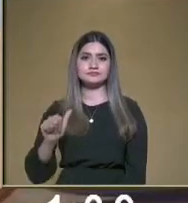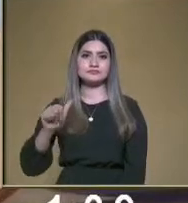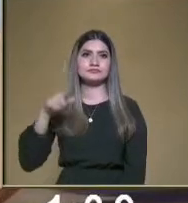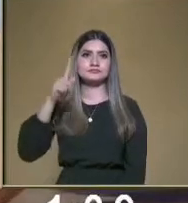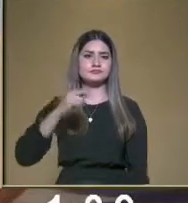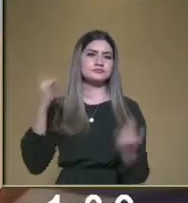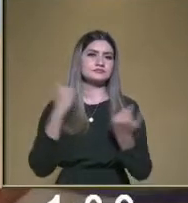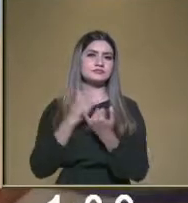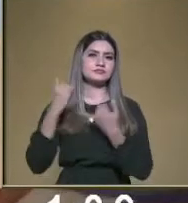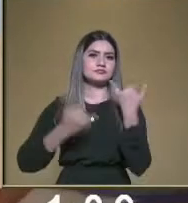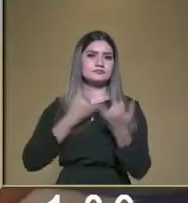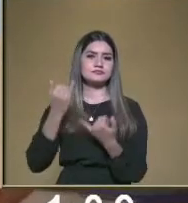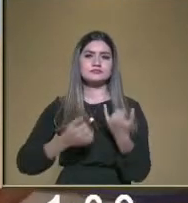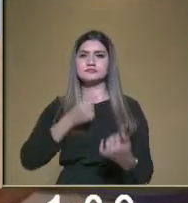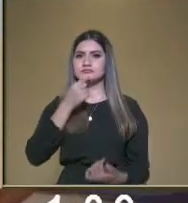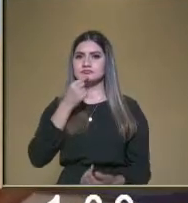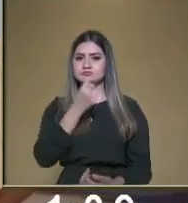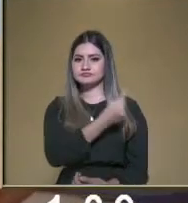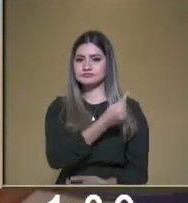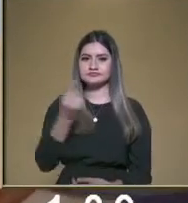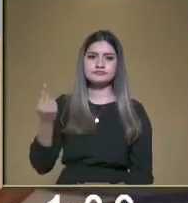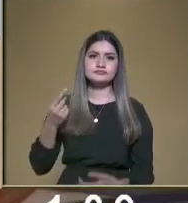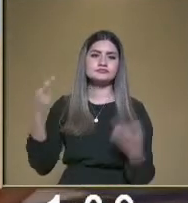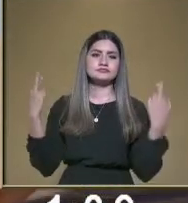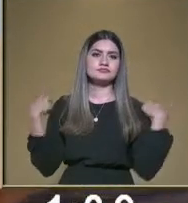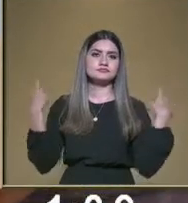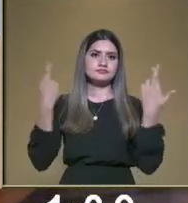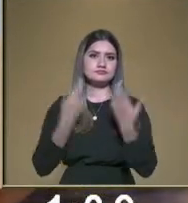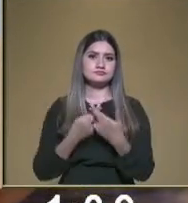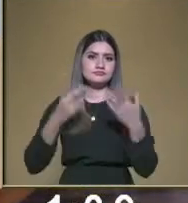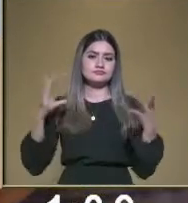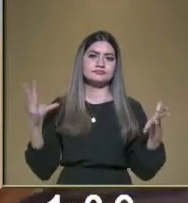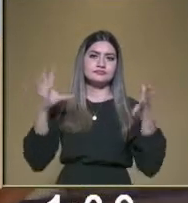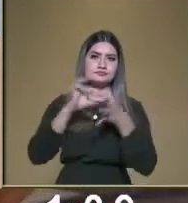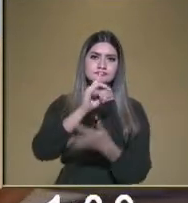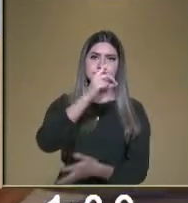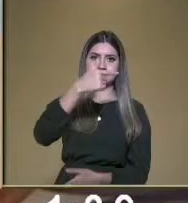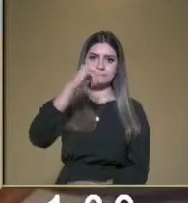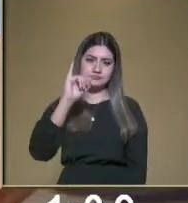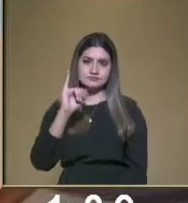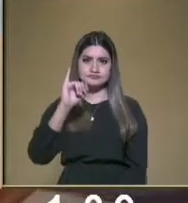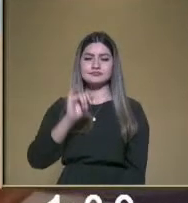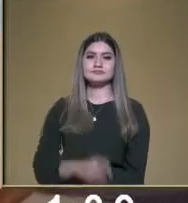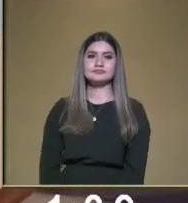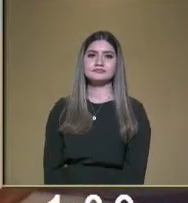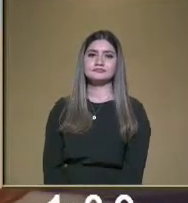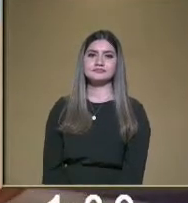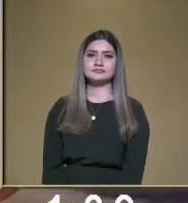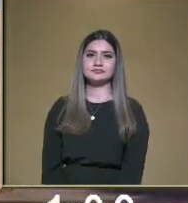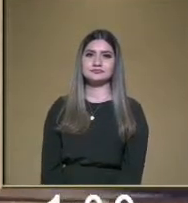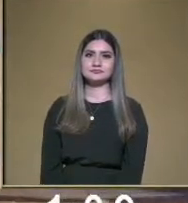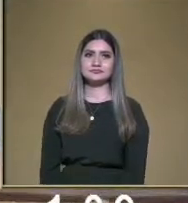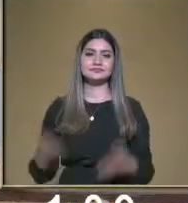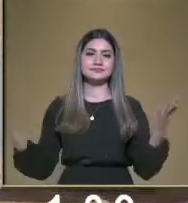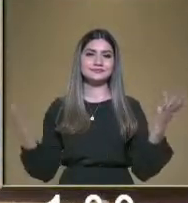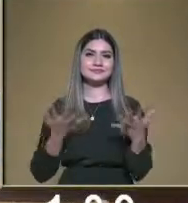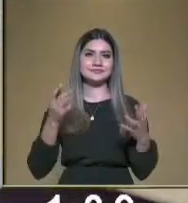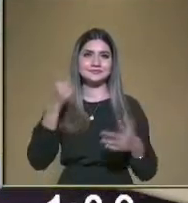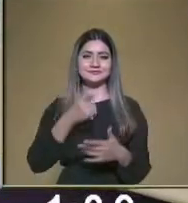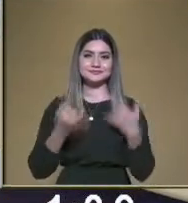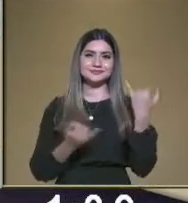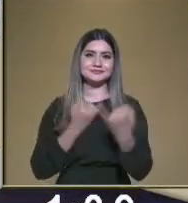niños, las niñas, los docentes, en vinculación con el DGI, Dirección General de Educación Indígena, realizaron, elaboraron